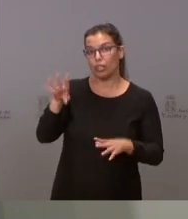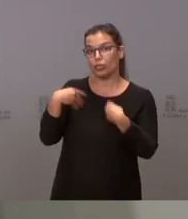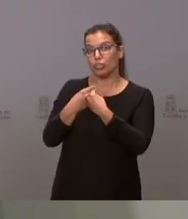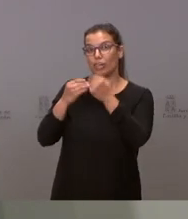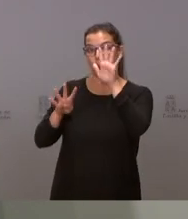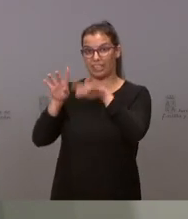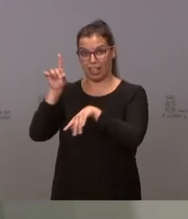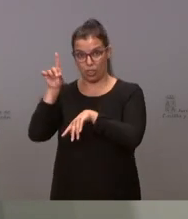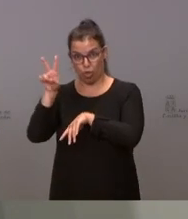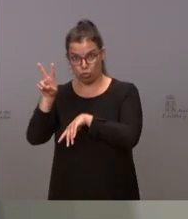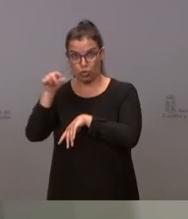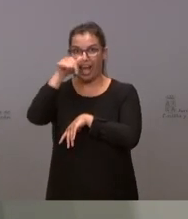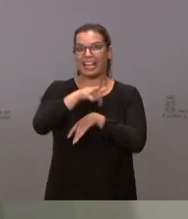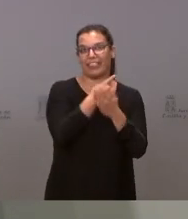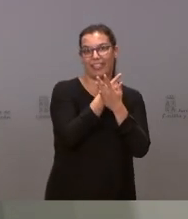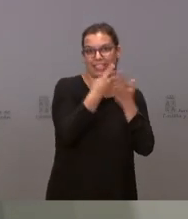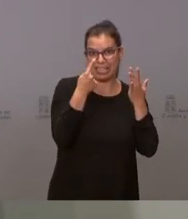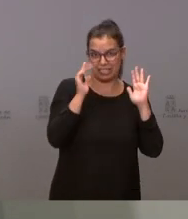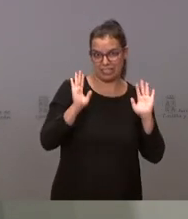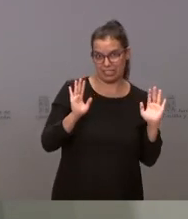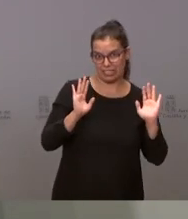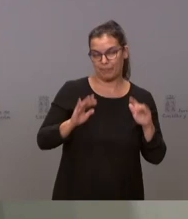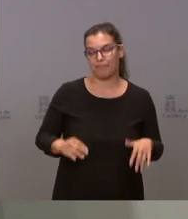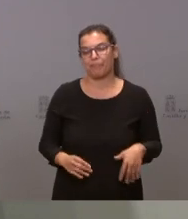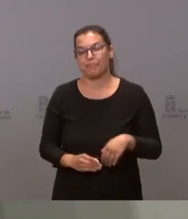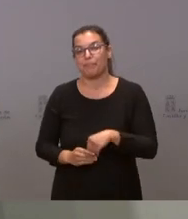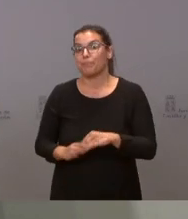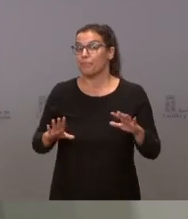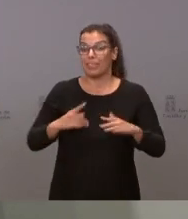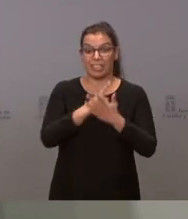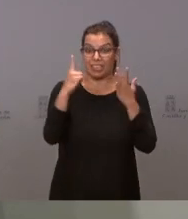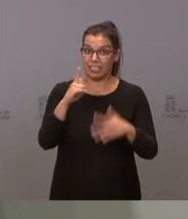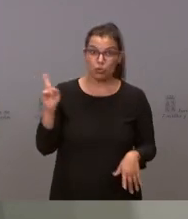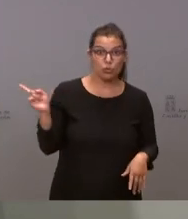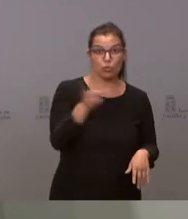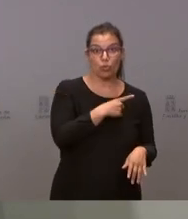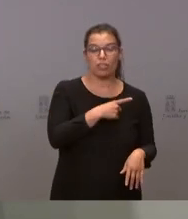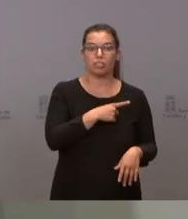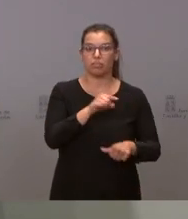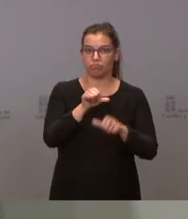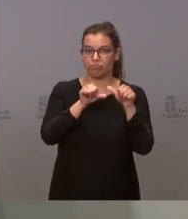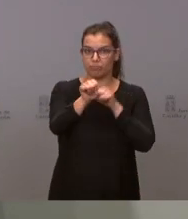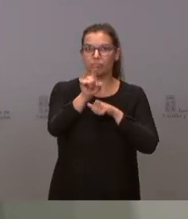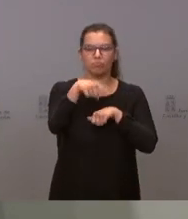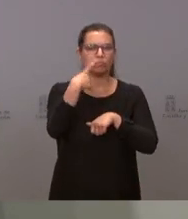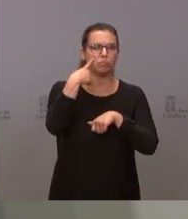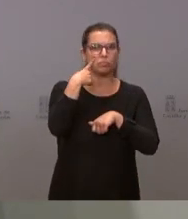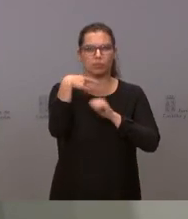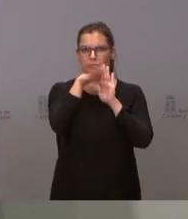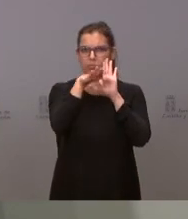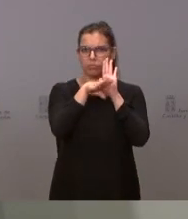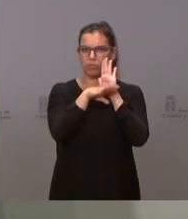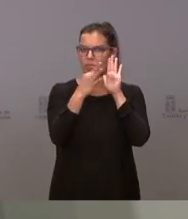en esta comunidad hay 16. Pero todas ellas van a estar sometidas a las mismas directrices